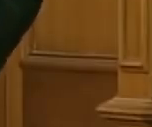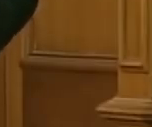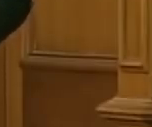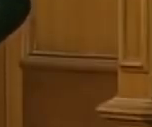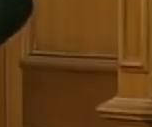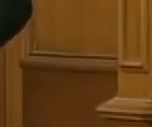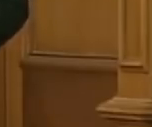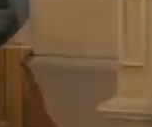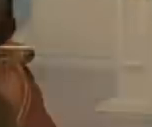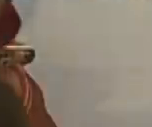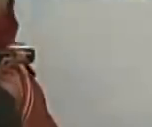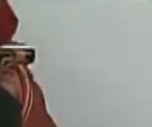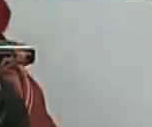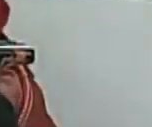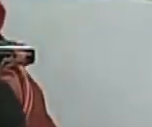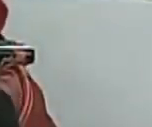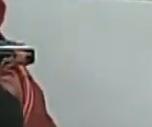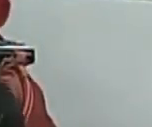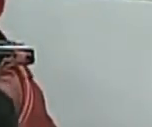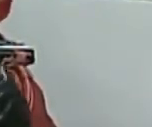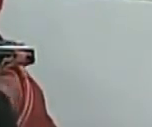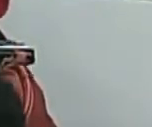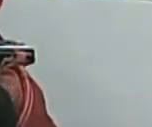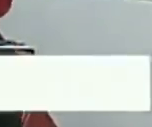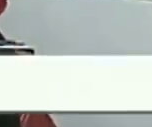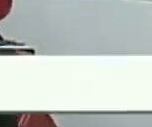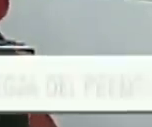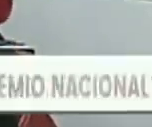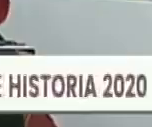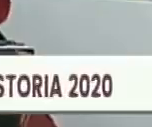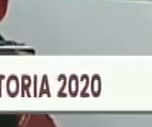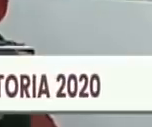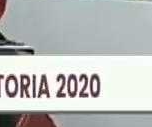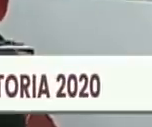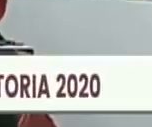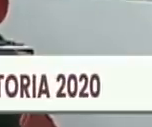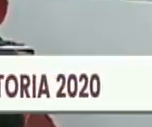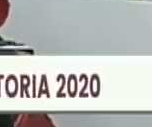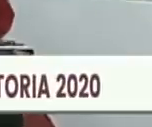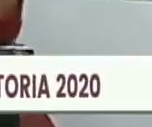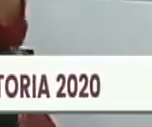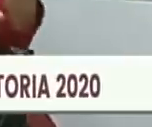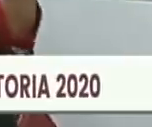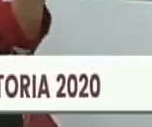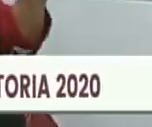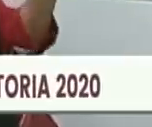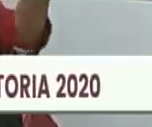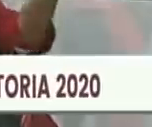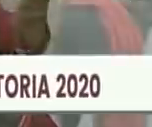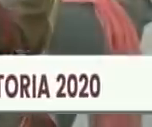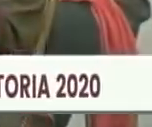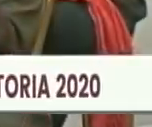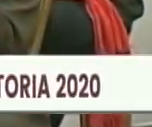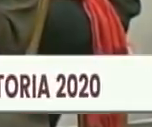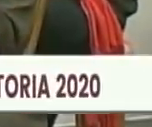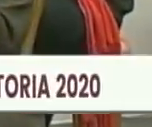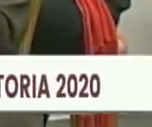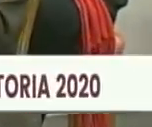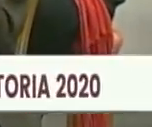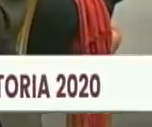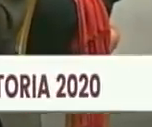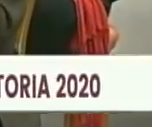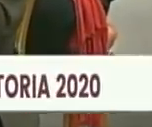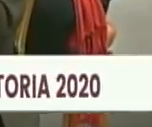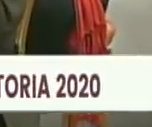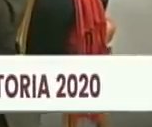posibilidad de triunfo. Muchas gracias, pero nosotros sí triunfaremos. Muchas gracias por su atención. Es